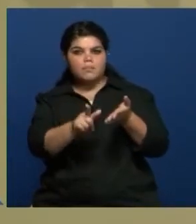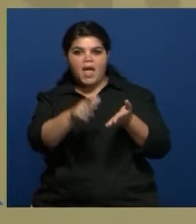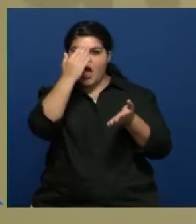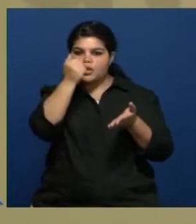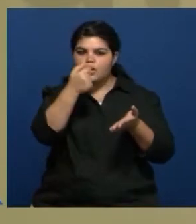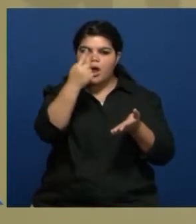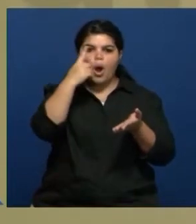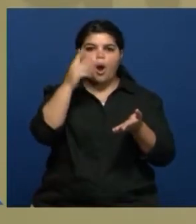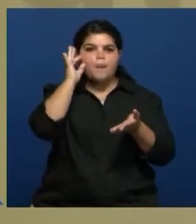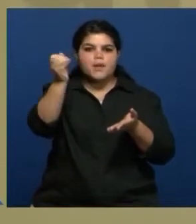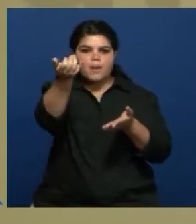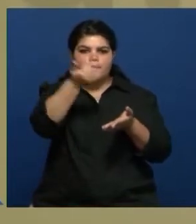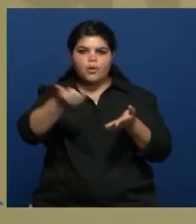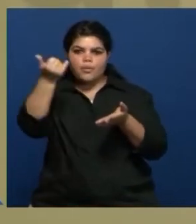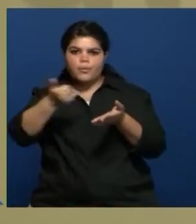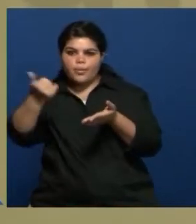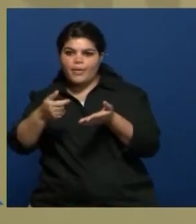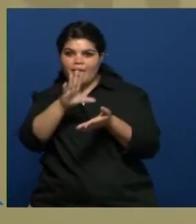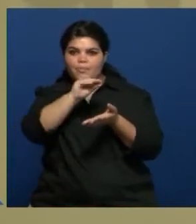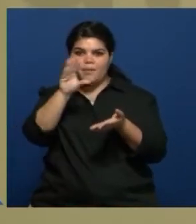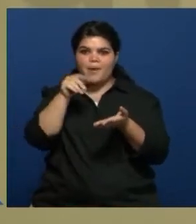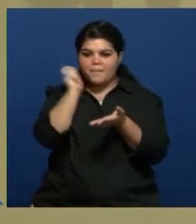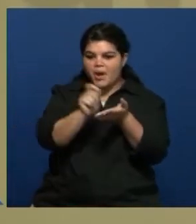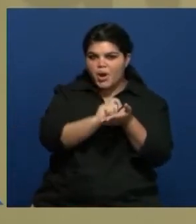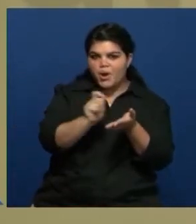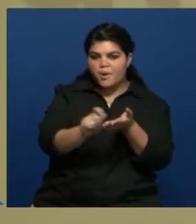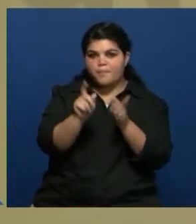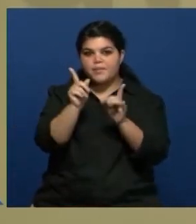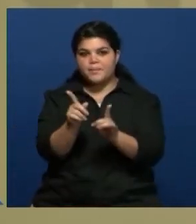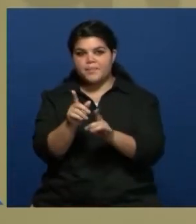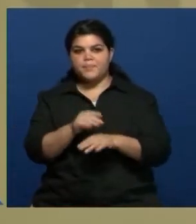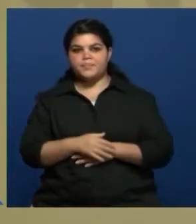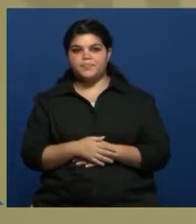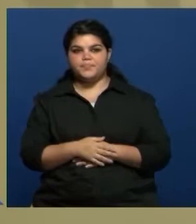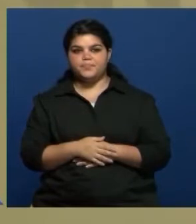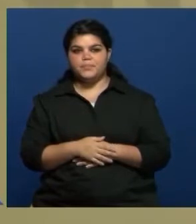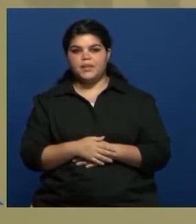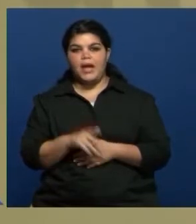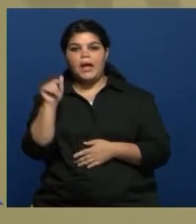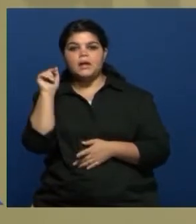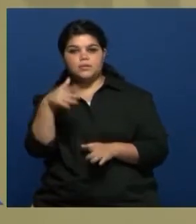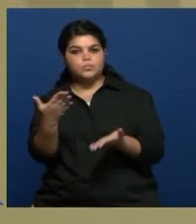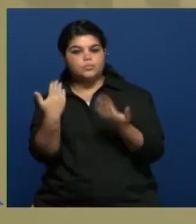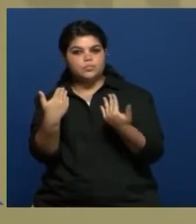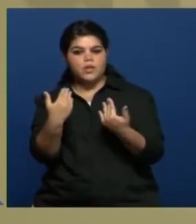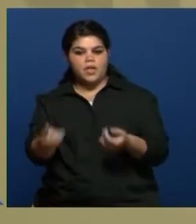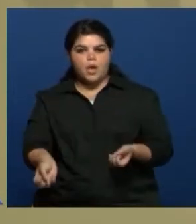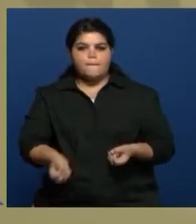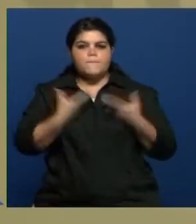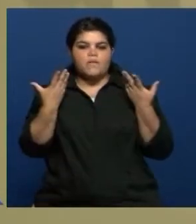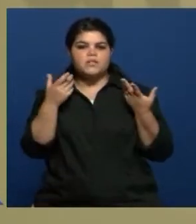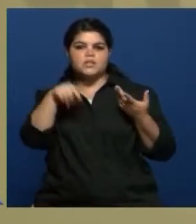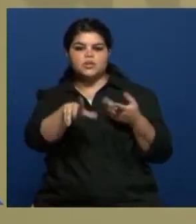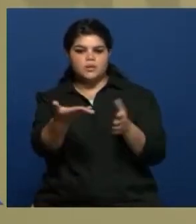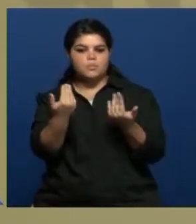a eso crea historias. Me parece que un poco es esto el ciclo canapé. Los deja en la improvisación, en la espontaneidad,